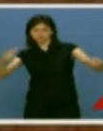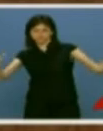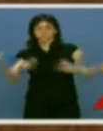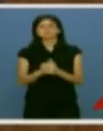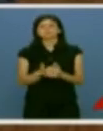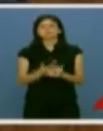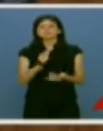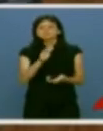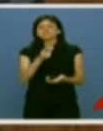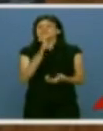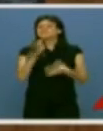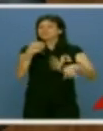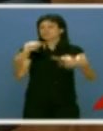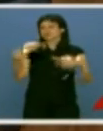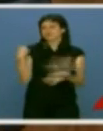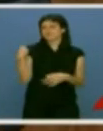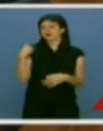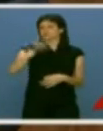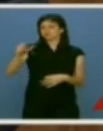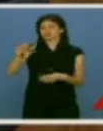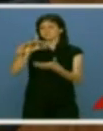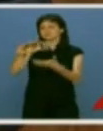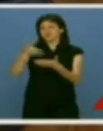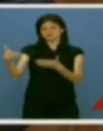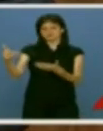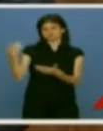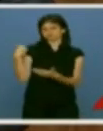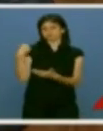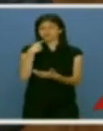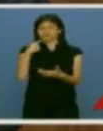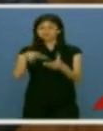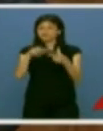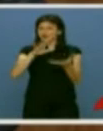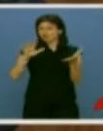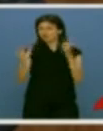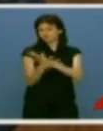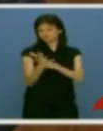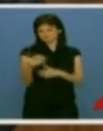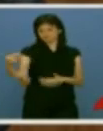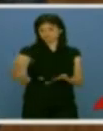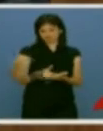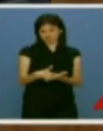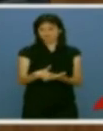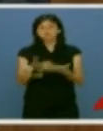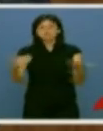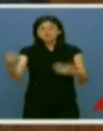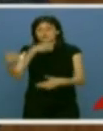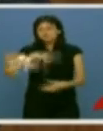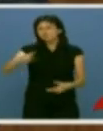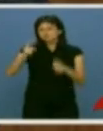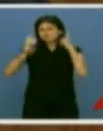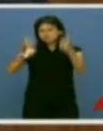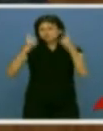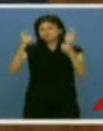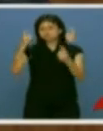Humildad es la que nos reclaman en la calle miles de ciudadanos que demandan cambios en nuestra sociedad. Empeñémonos, pues, en borrar